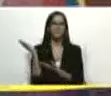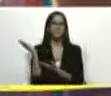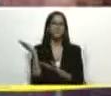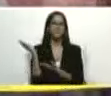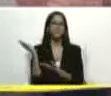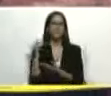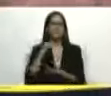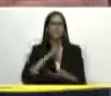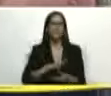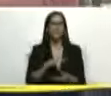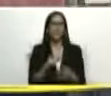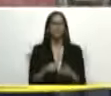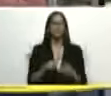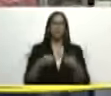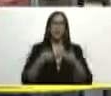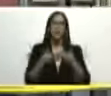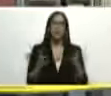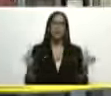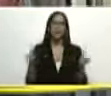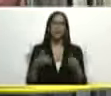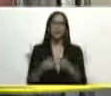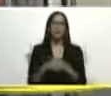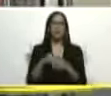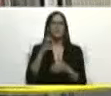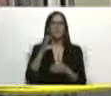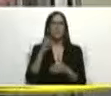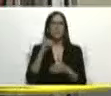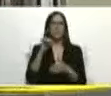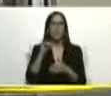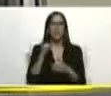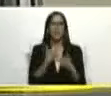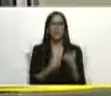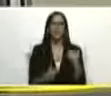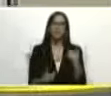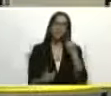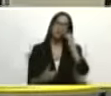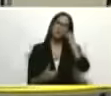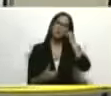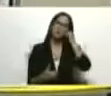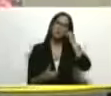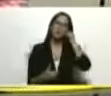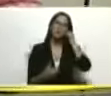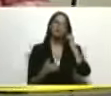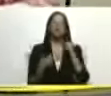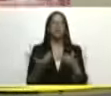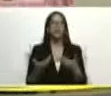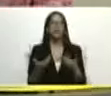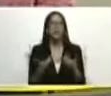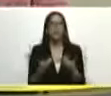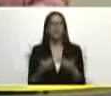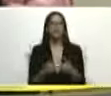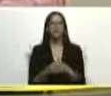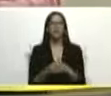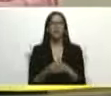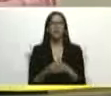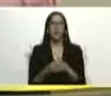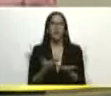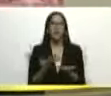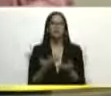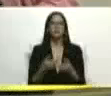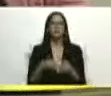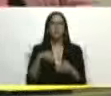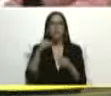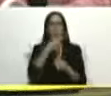abriendo las puertas de este CDI presidente que viene a descongestionar el hospital Vargas